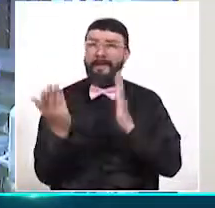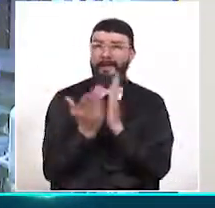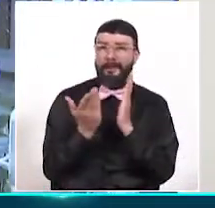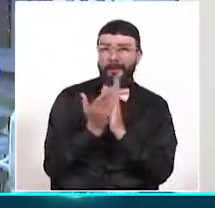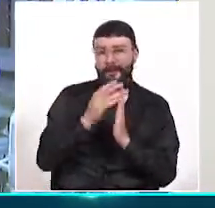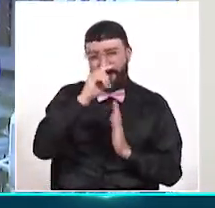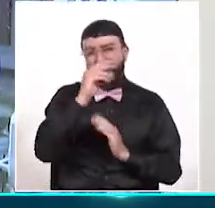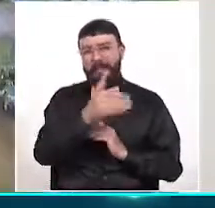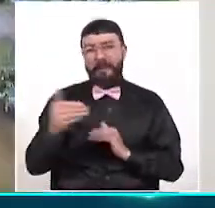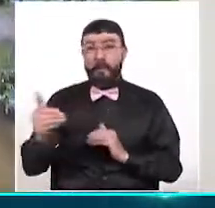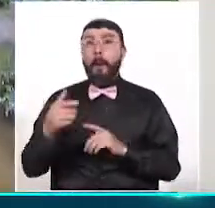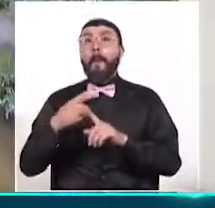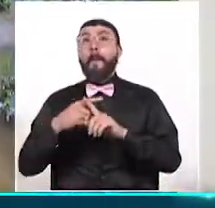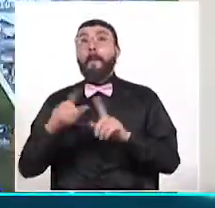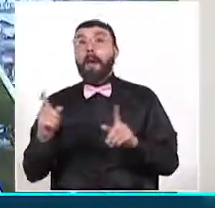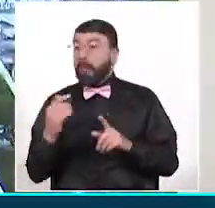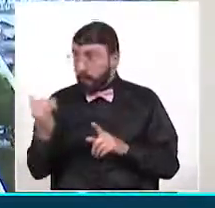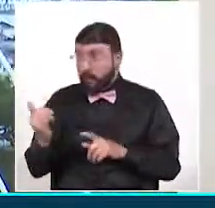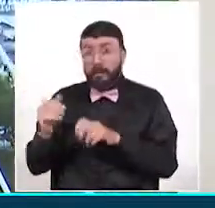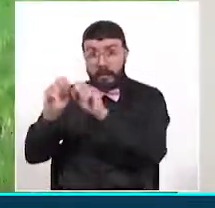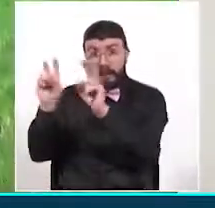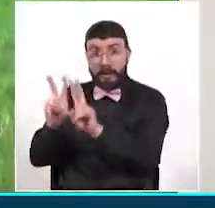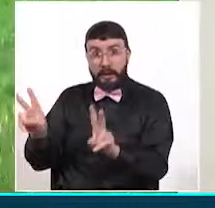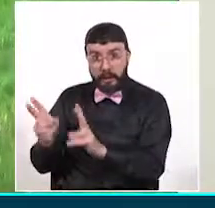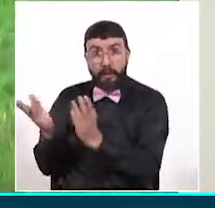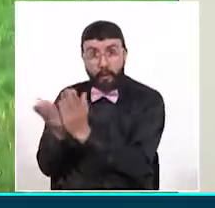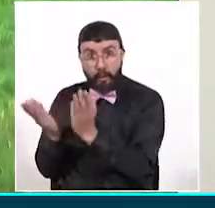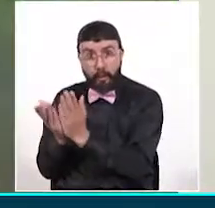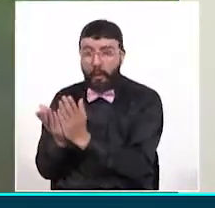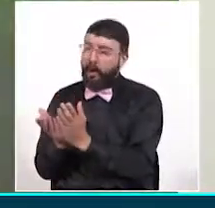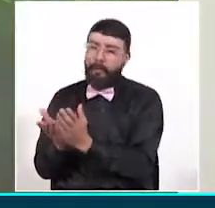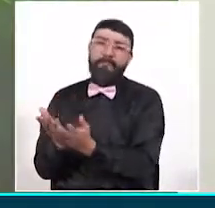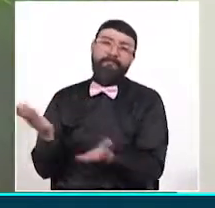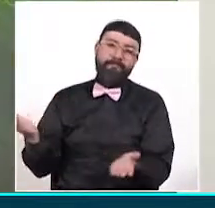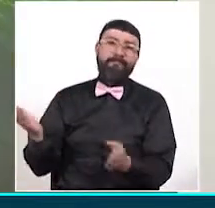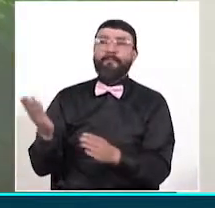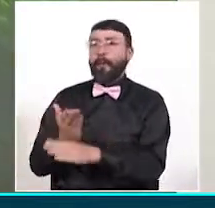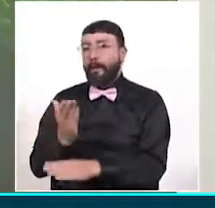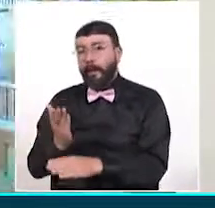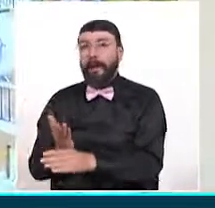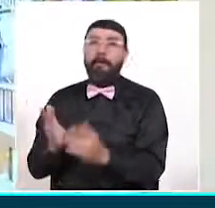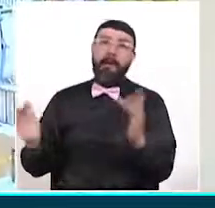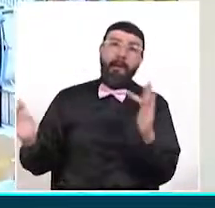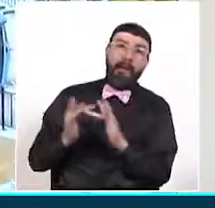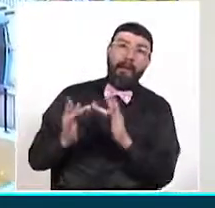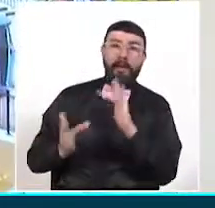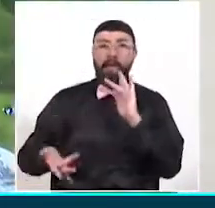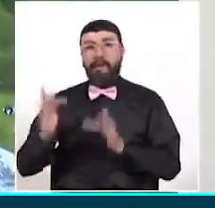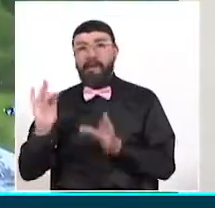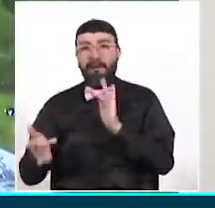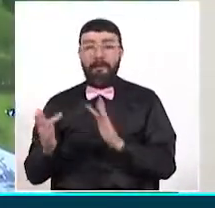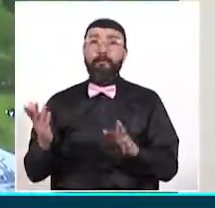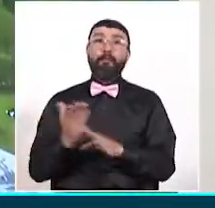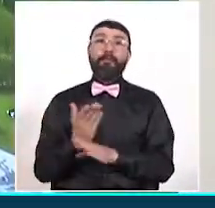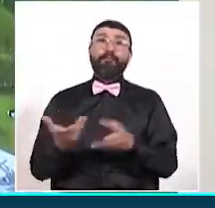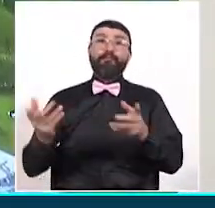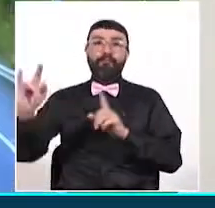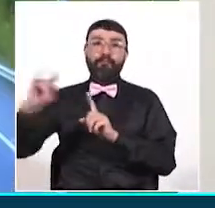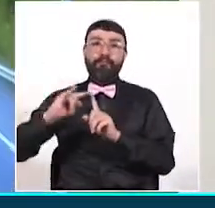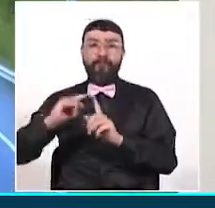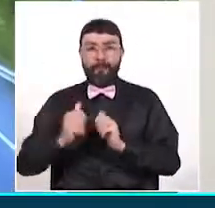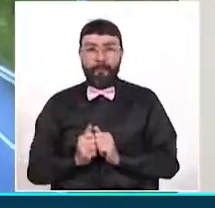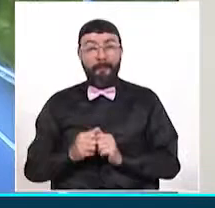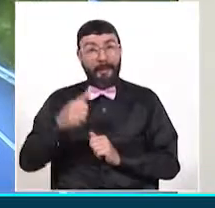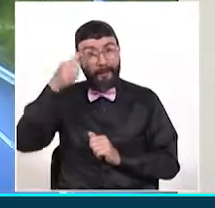todos aquellos que continúan en la virtualidad siguen teniendo todos los problemas posibles para la conectividad. No olviden seguirnos por nuestras redes